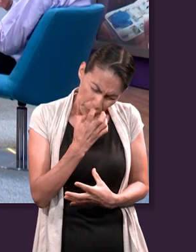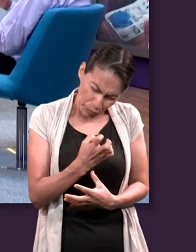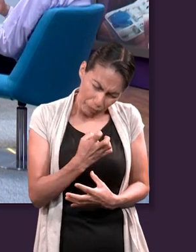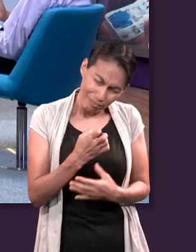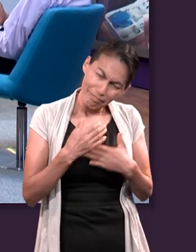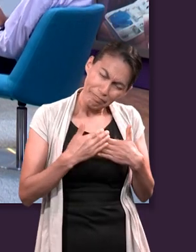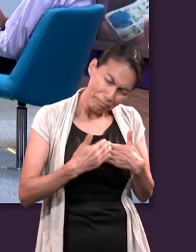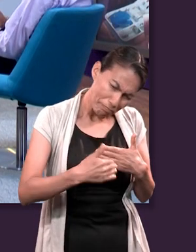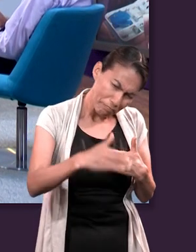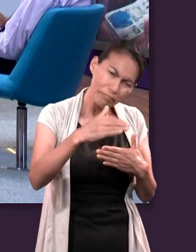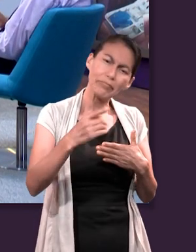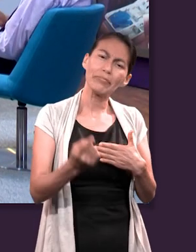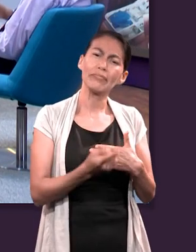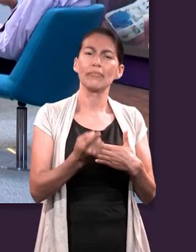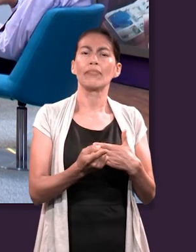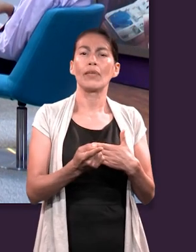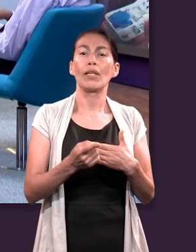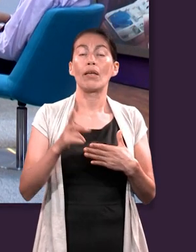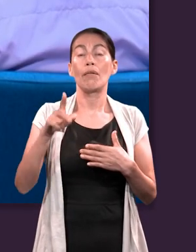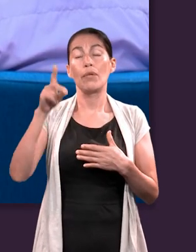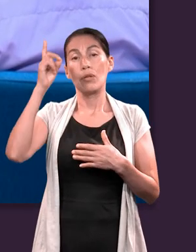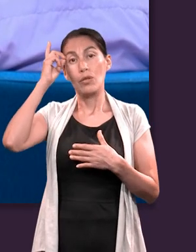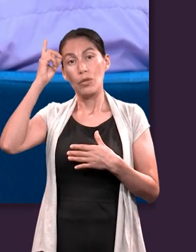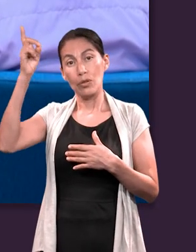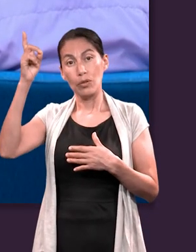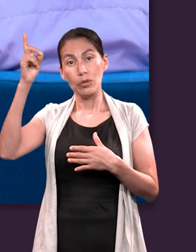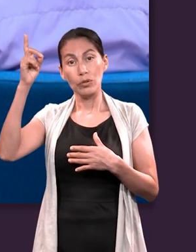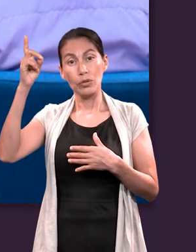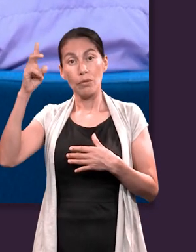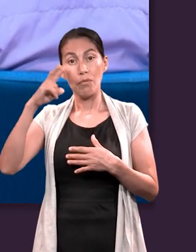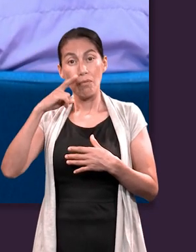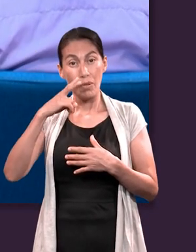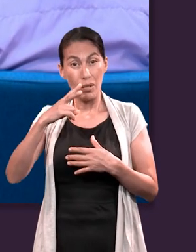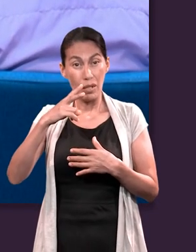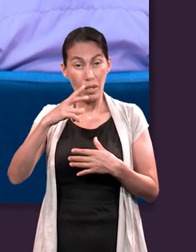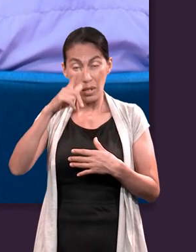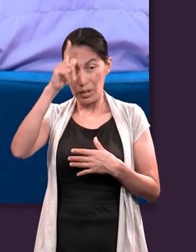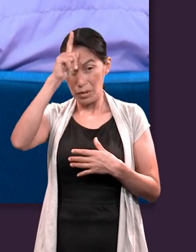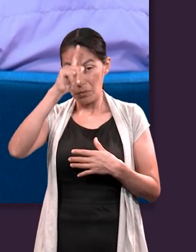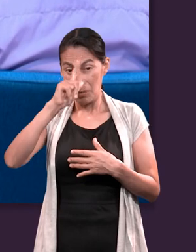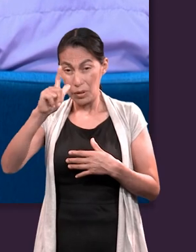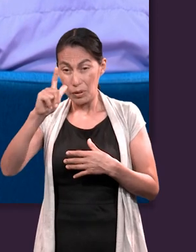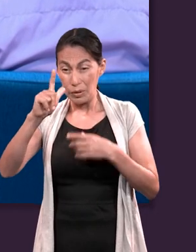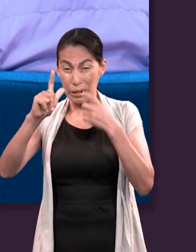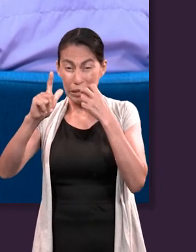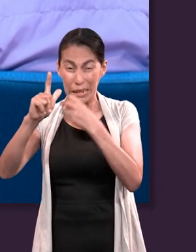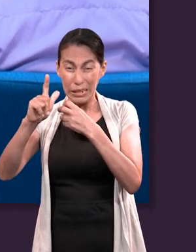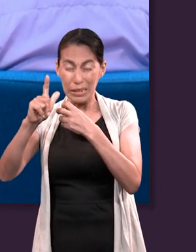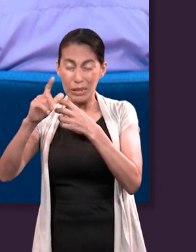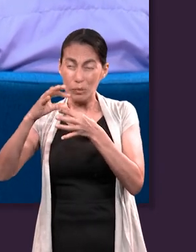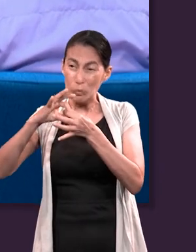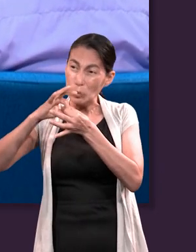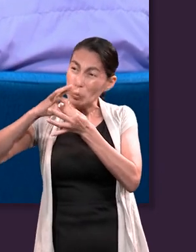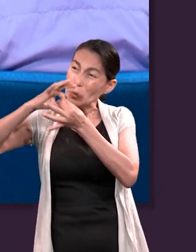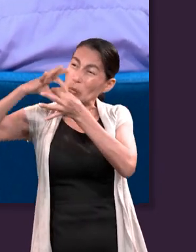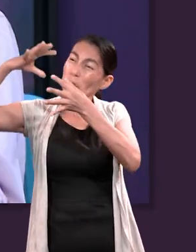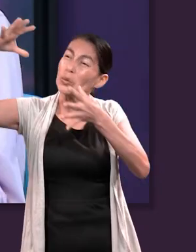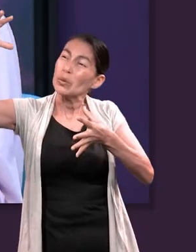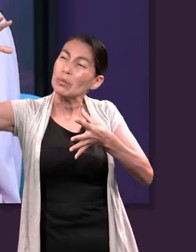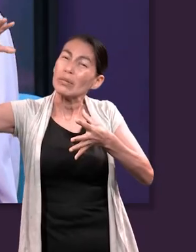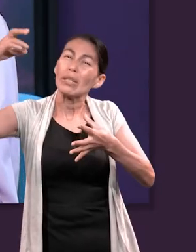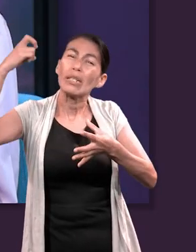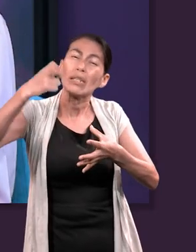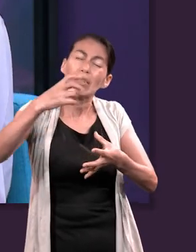una separación permanente. Ante los ojos de Dios, la muerte del Espíritu es una muerte más permanente.